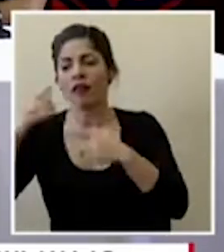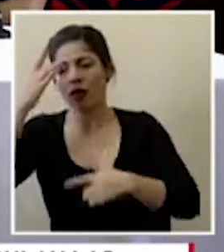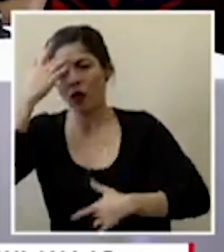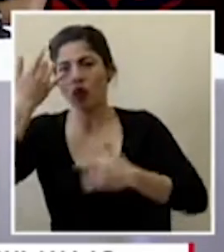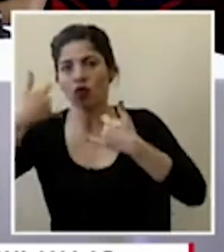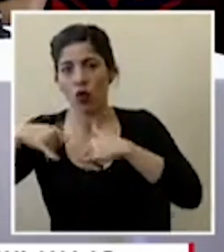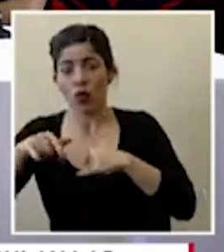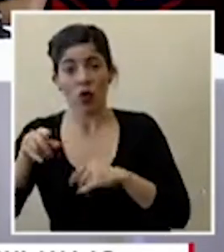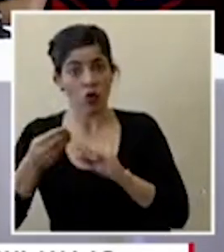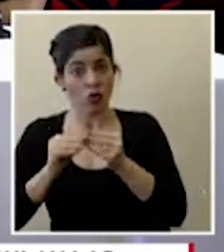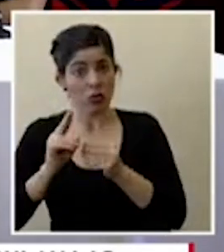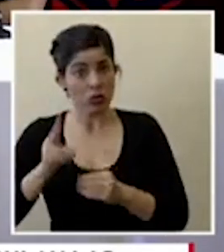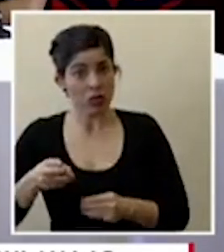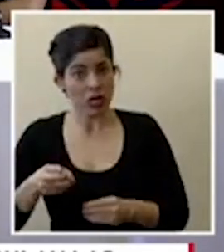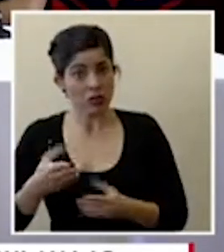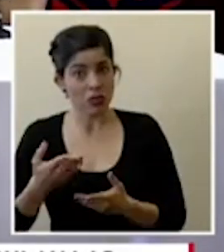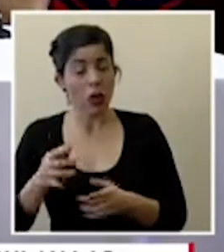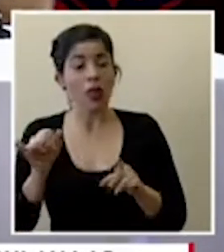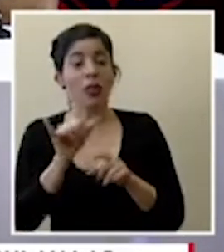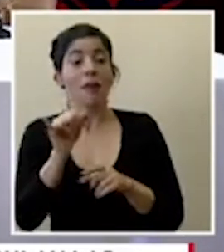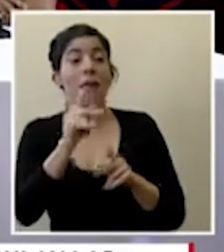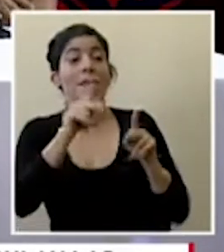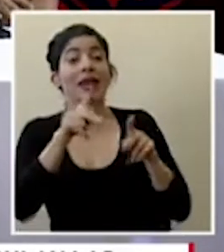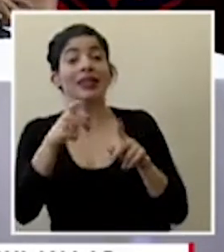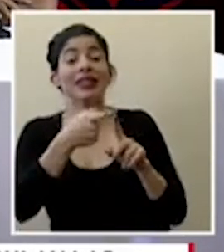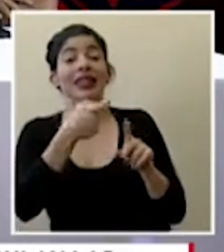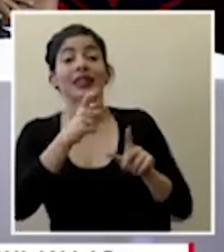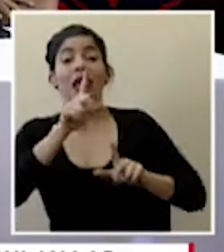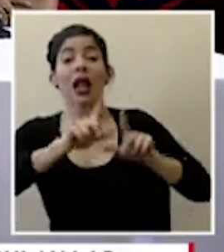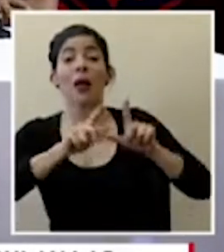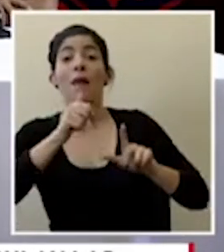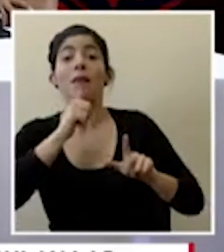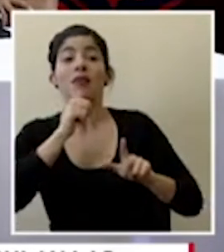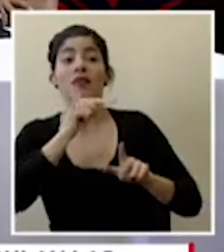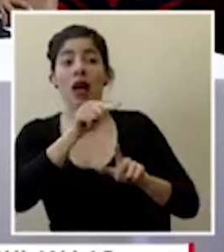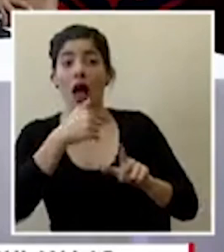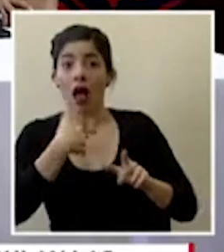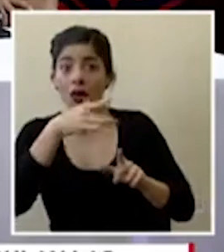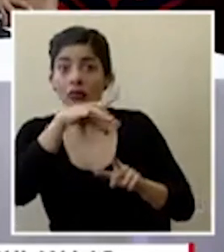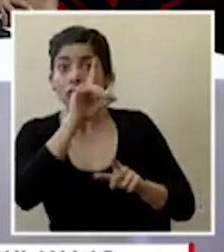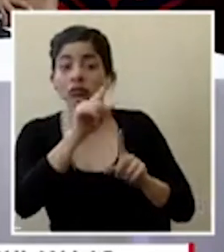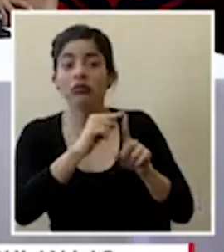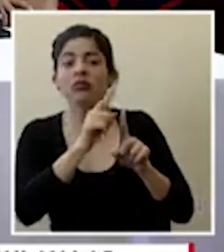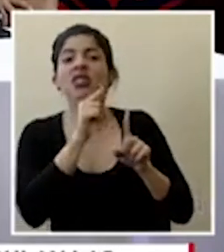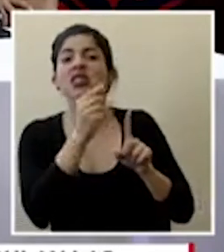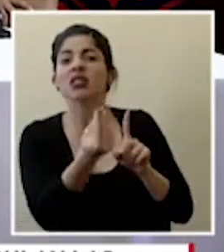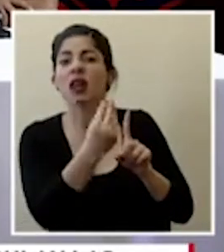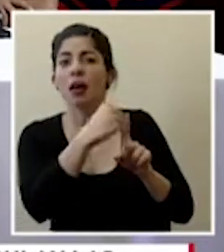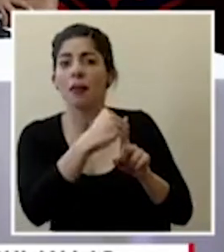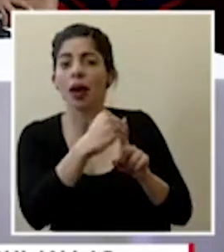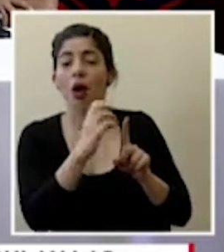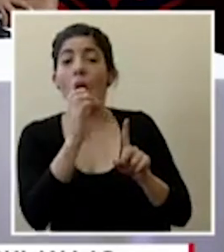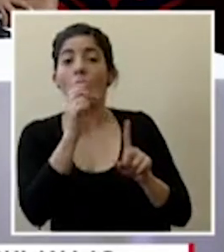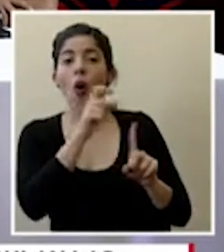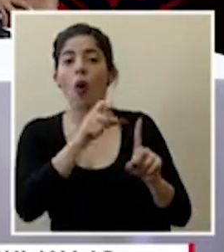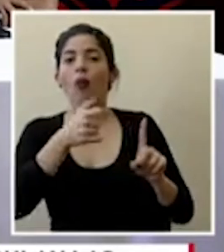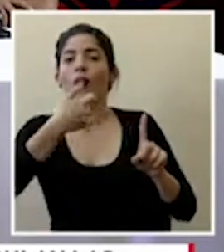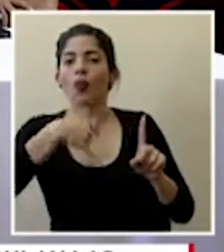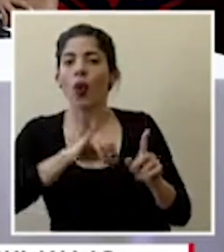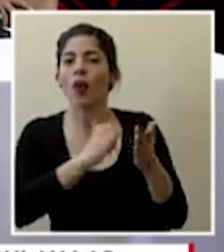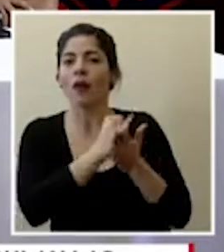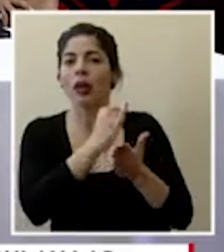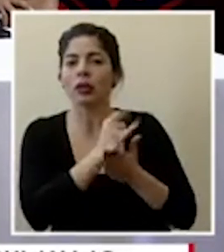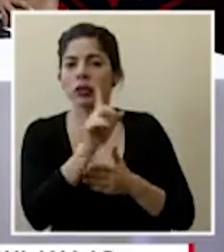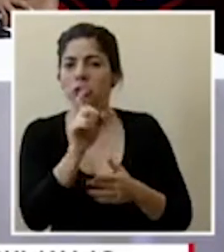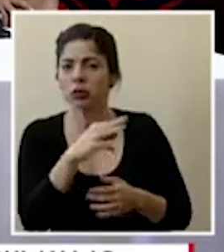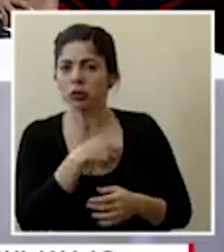cifra se mantiene además quiero saber si los casos provenientes de los laboratorios privados tienen nexo epidemiológico o son parte de esos casos que aún están en investigación